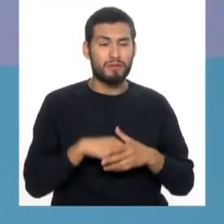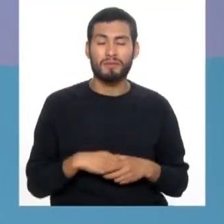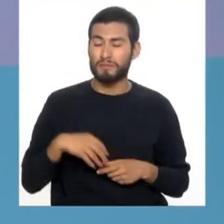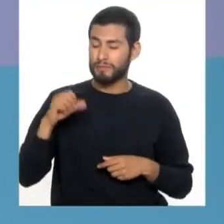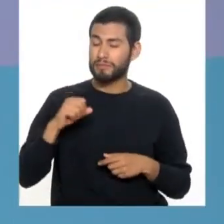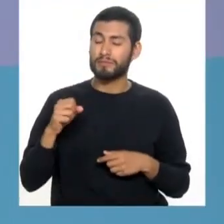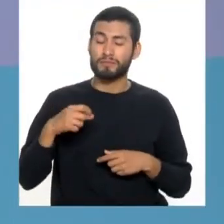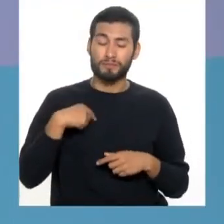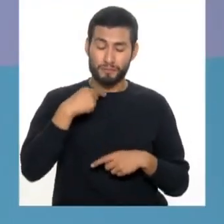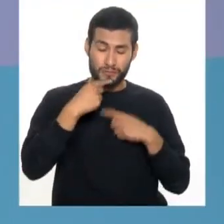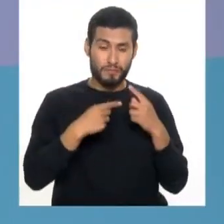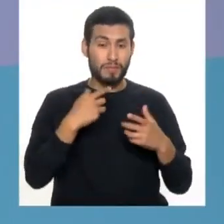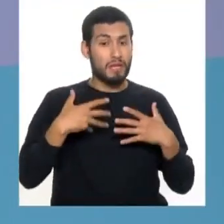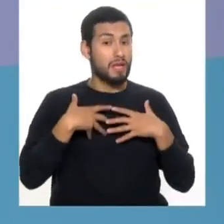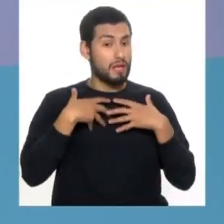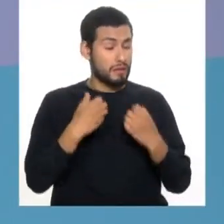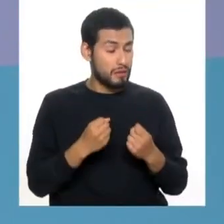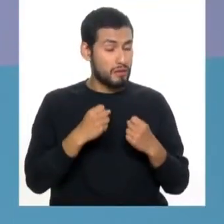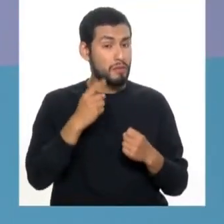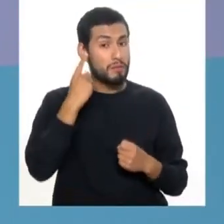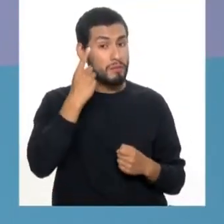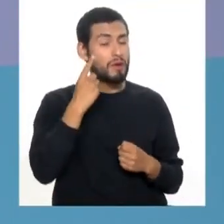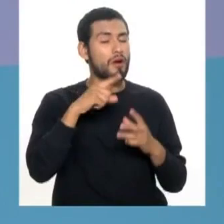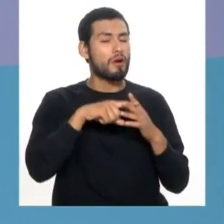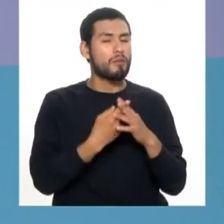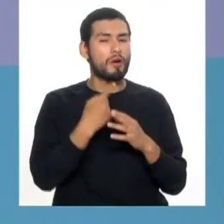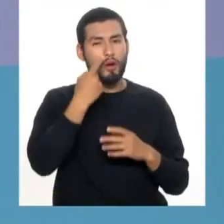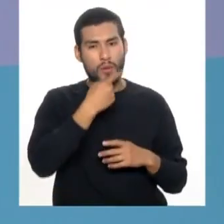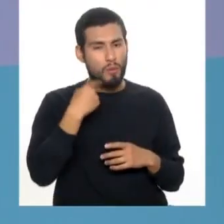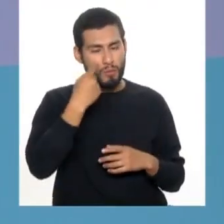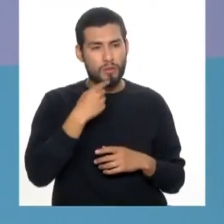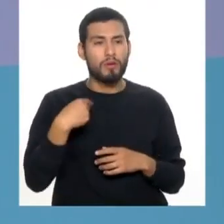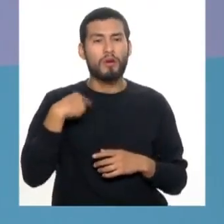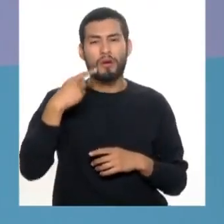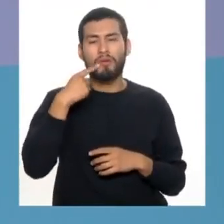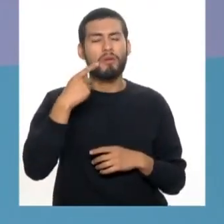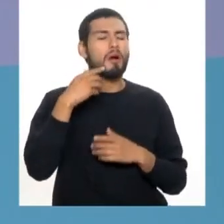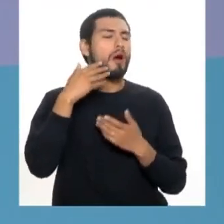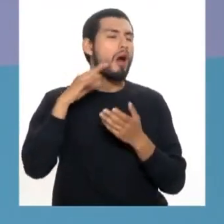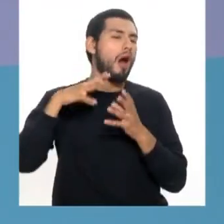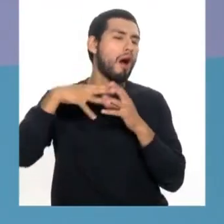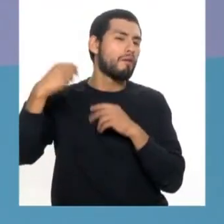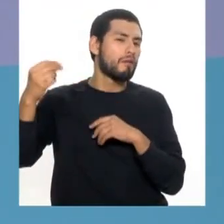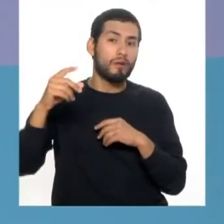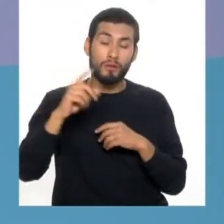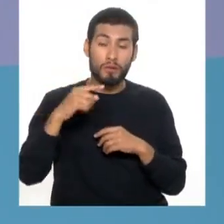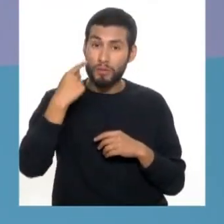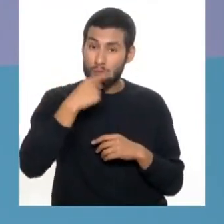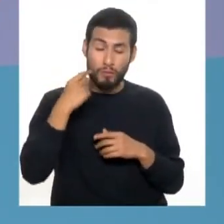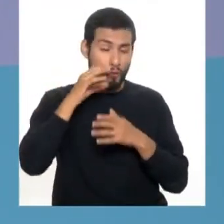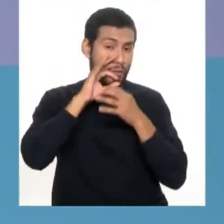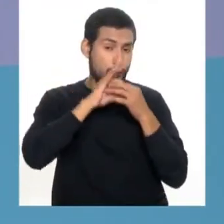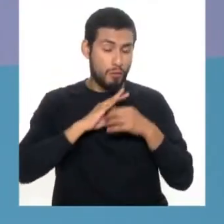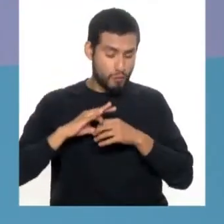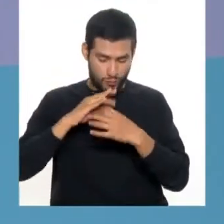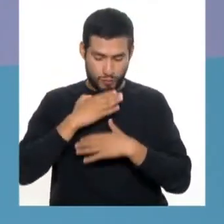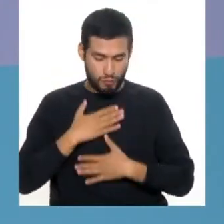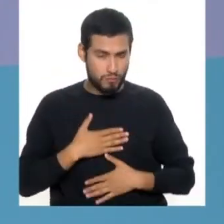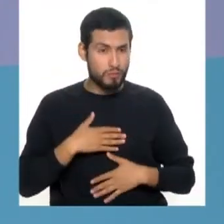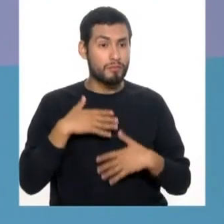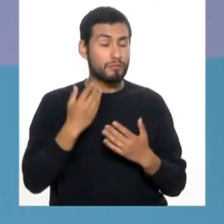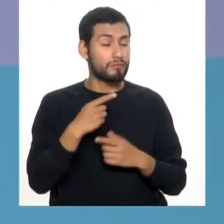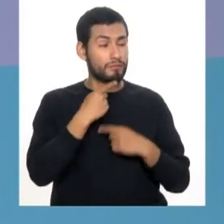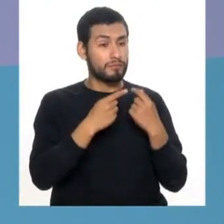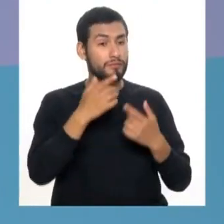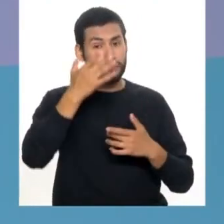siempre nosotros decimos, la salud empieza por la boca. La boca no es un órgano aislado, está relacionado con todo nuestro cuerpo. Y como ya mencionó usted, doctor,